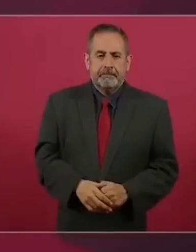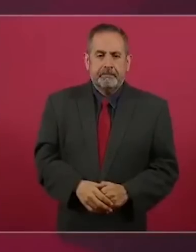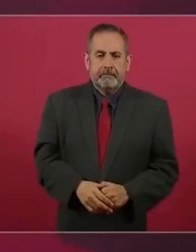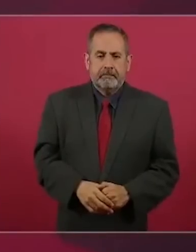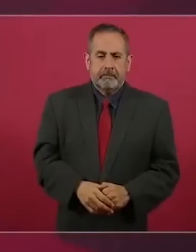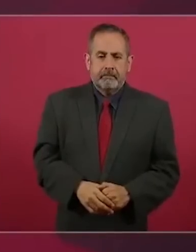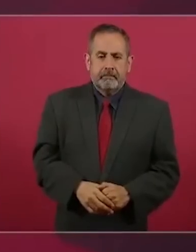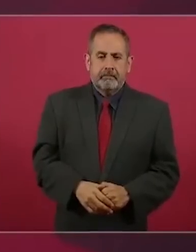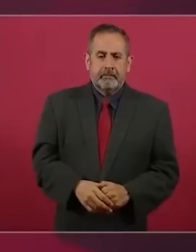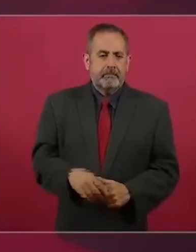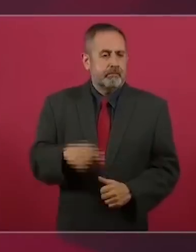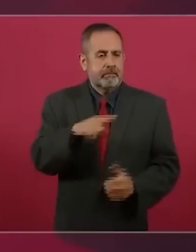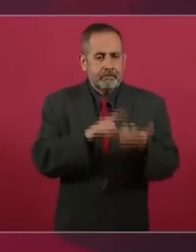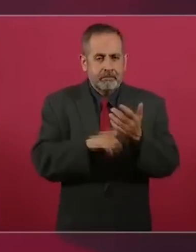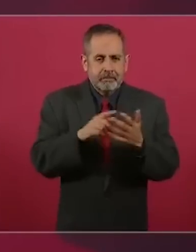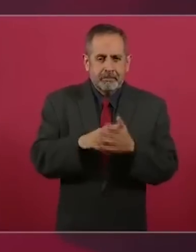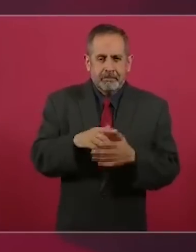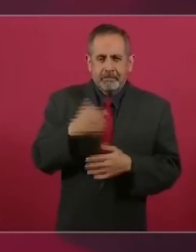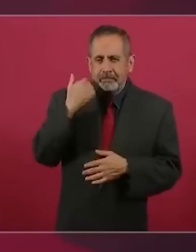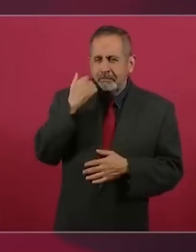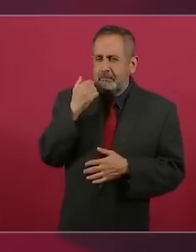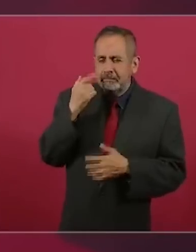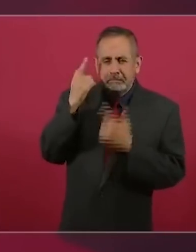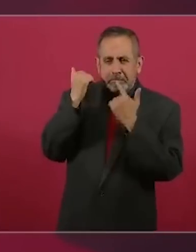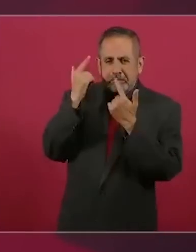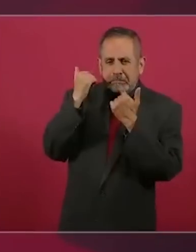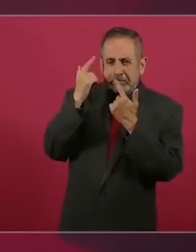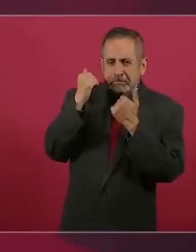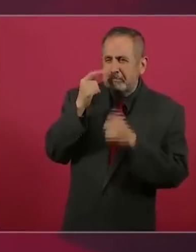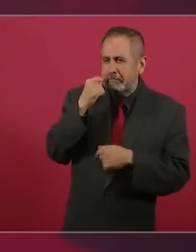Quererle jugar el dedo en la boca a la gente.